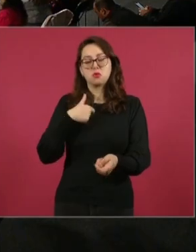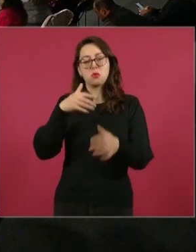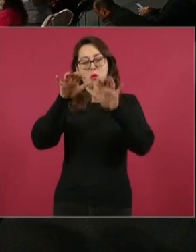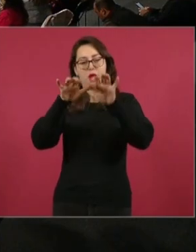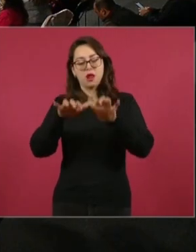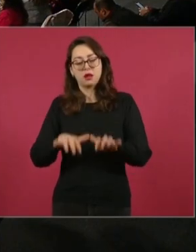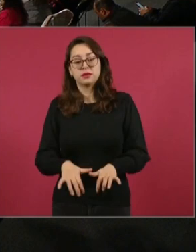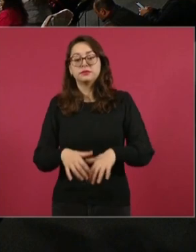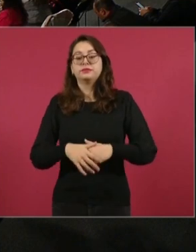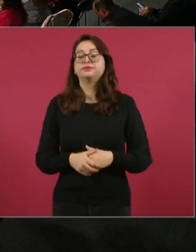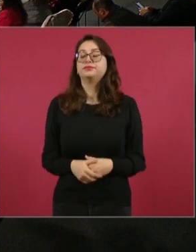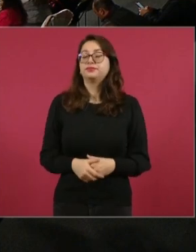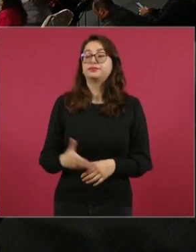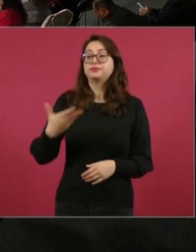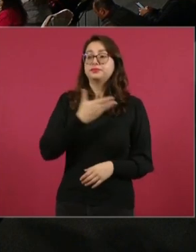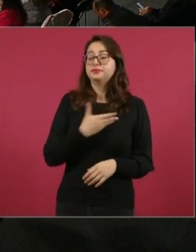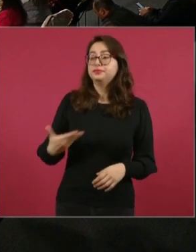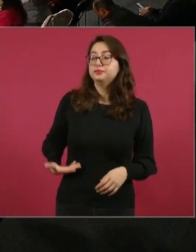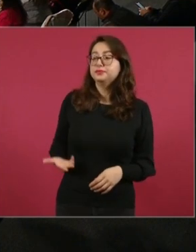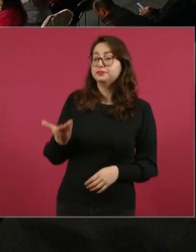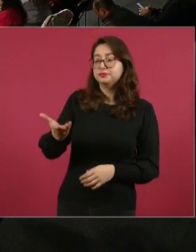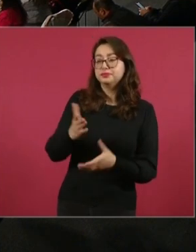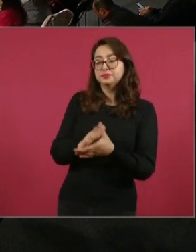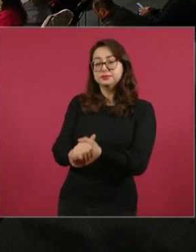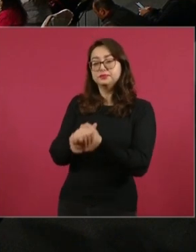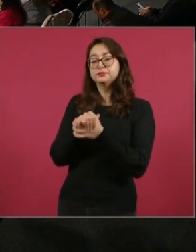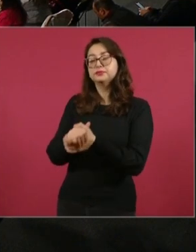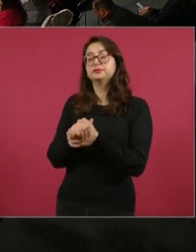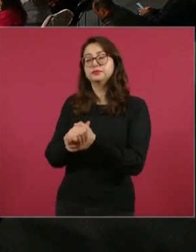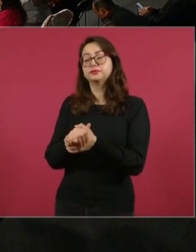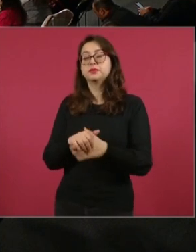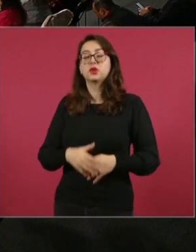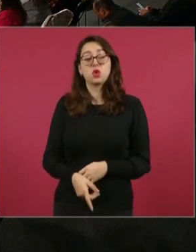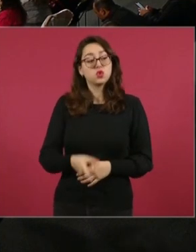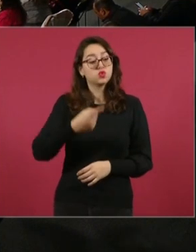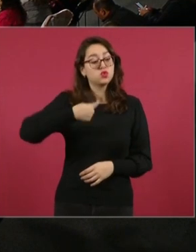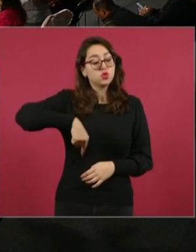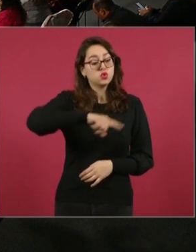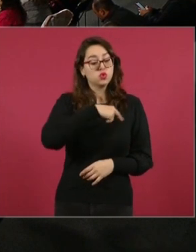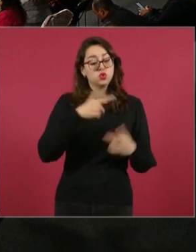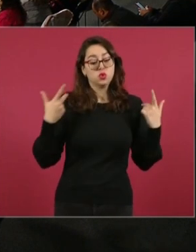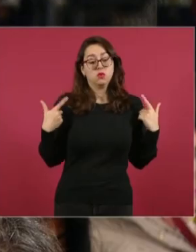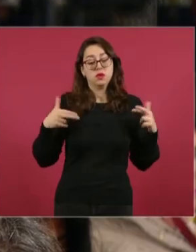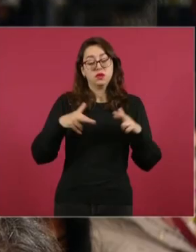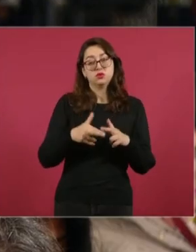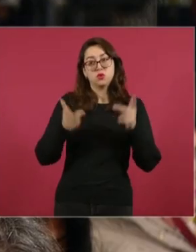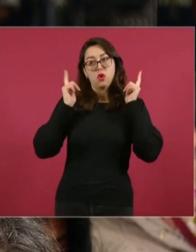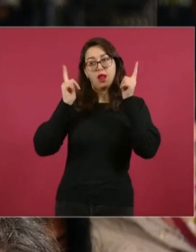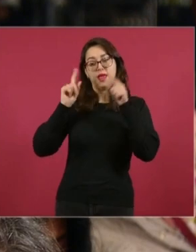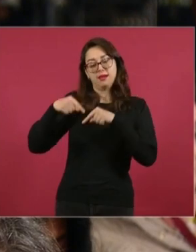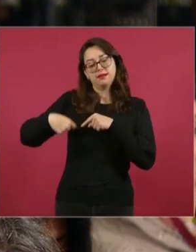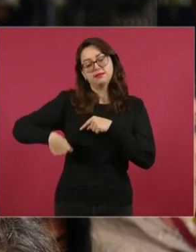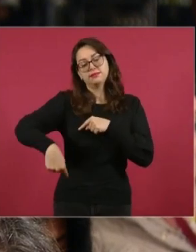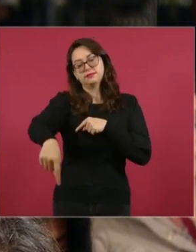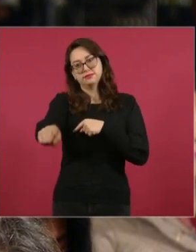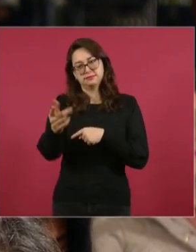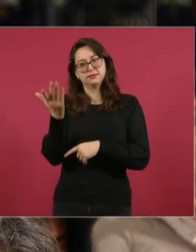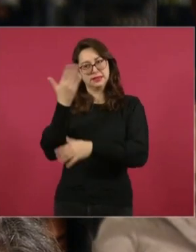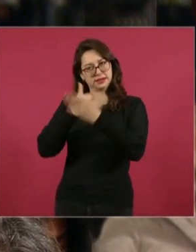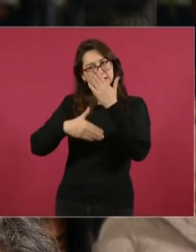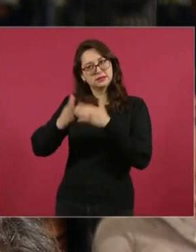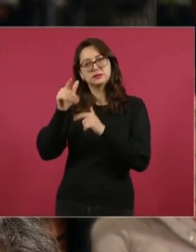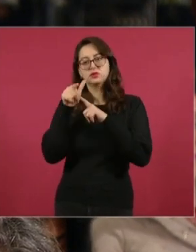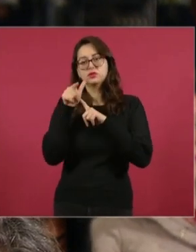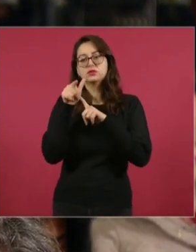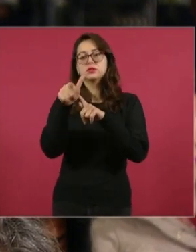este último tramo de su mandato esté lleno de éxitos. Los maestros jubilados de la caja de ahorro denominada SOMA, estamos muy agradecidos